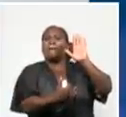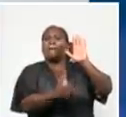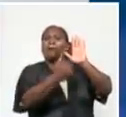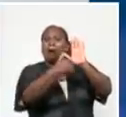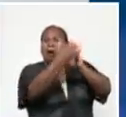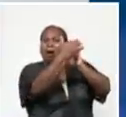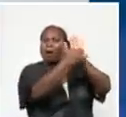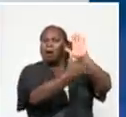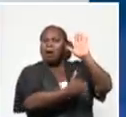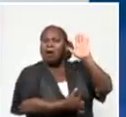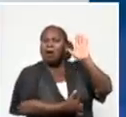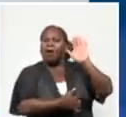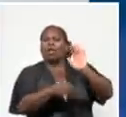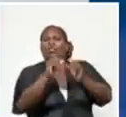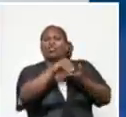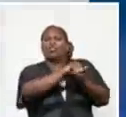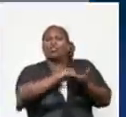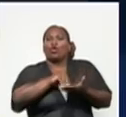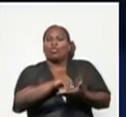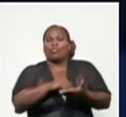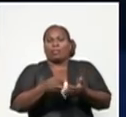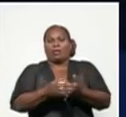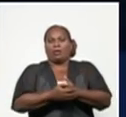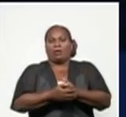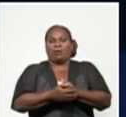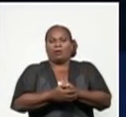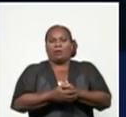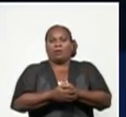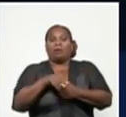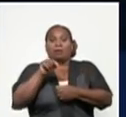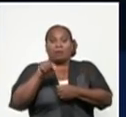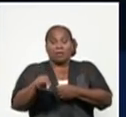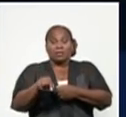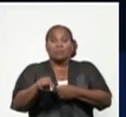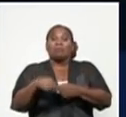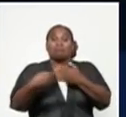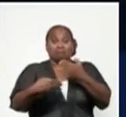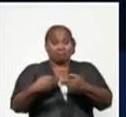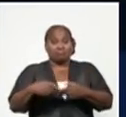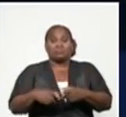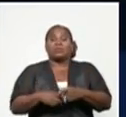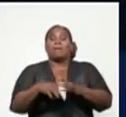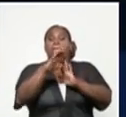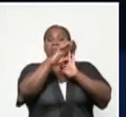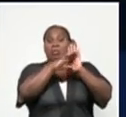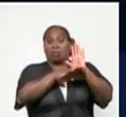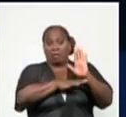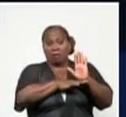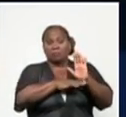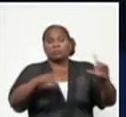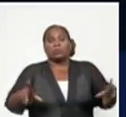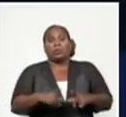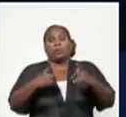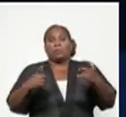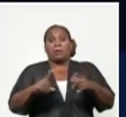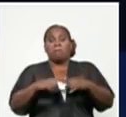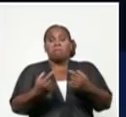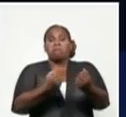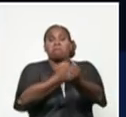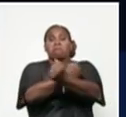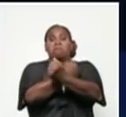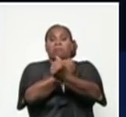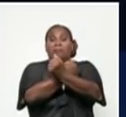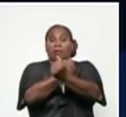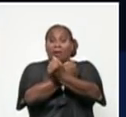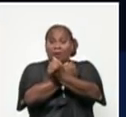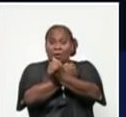de los casos. Es lo que conlleva a las medidas que se han adoptado, porque el riesgo, pudiéramos decir,